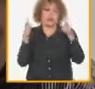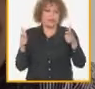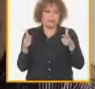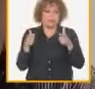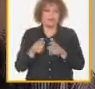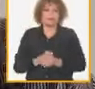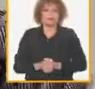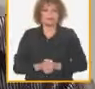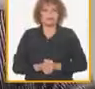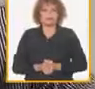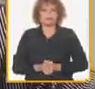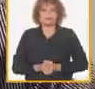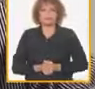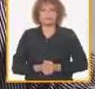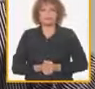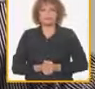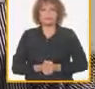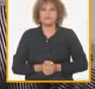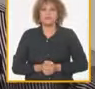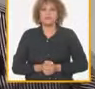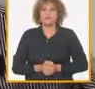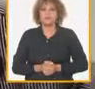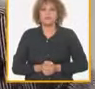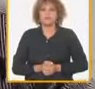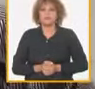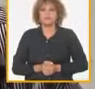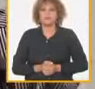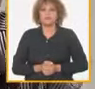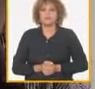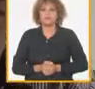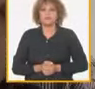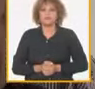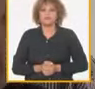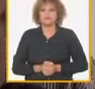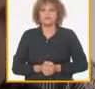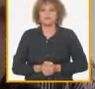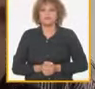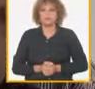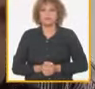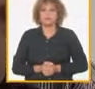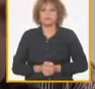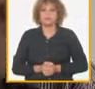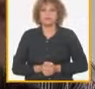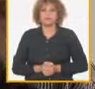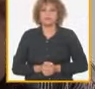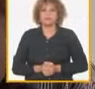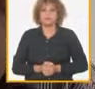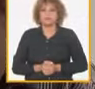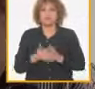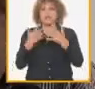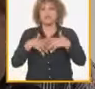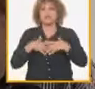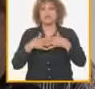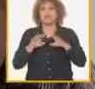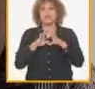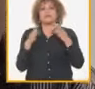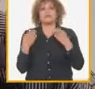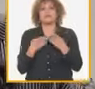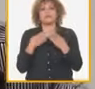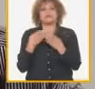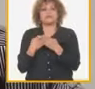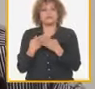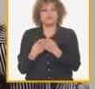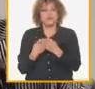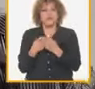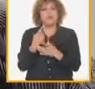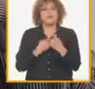estratégica la MED logra poner transversal todos los temas de la producción de alimentos de todos los organismos pero hay